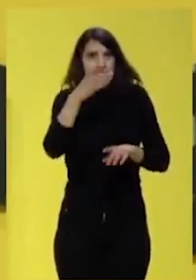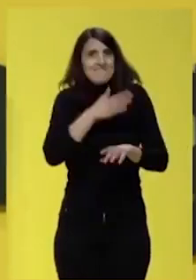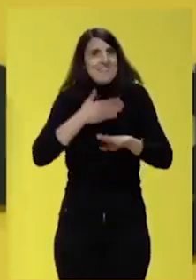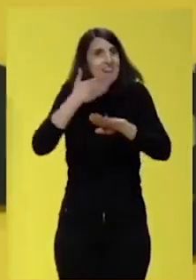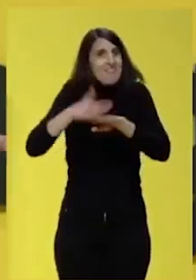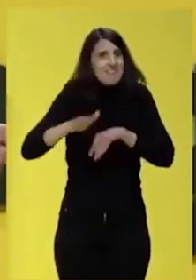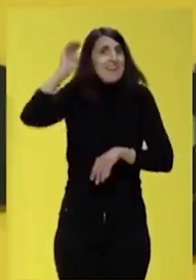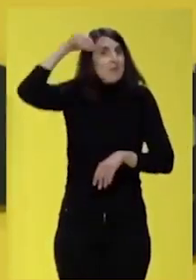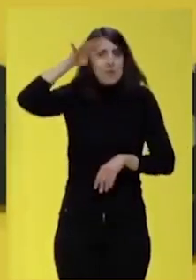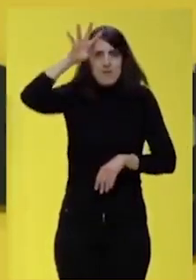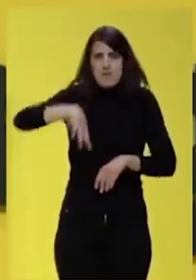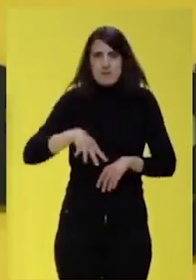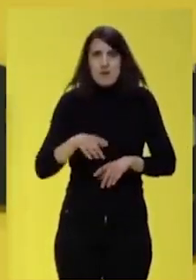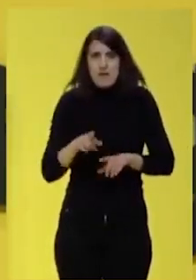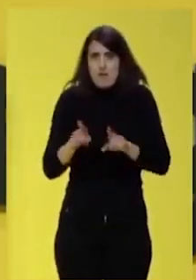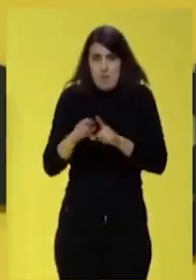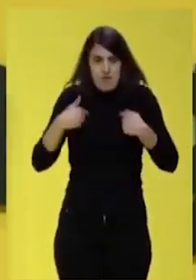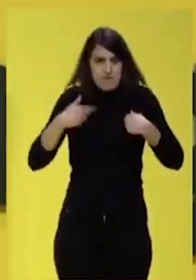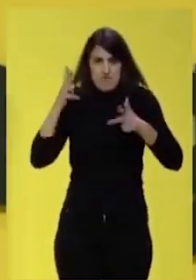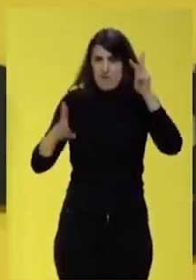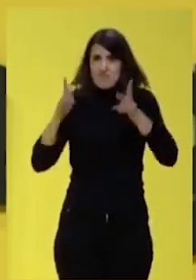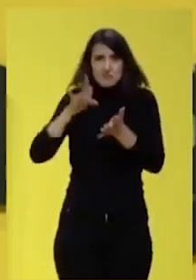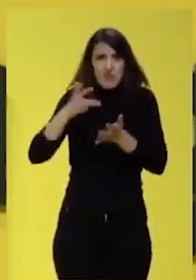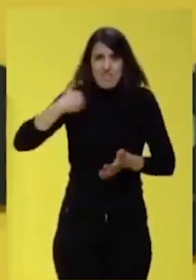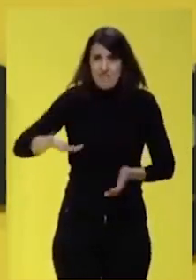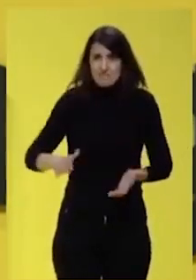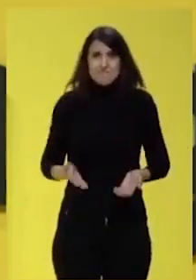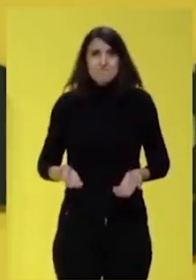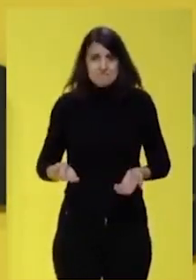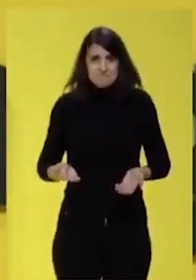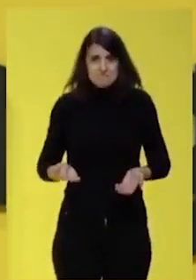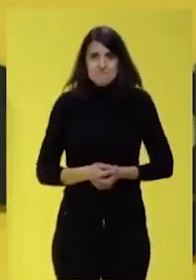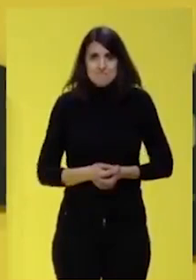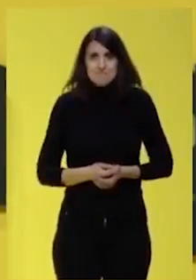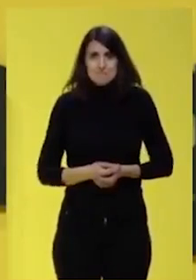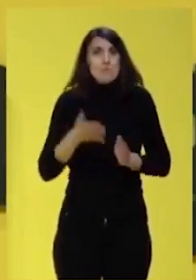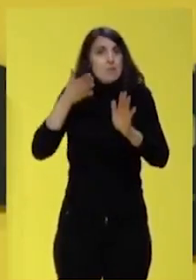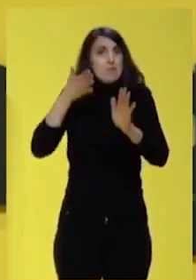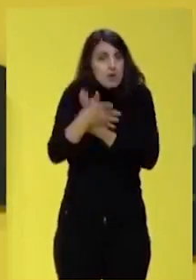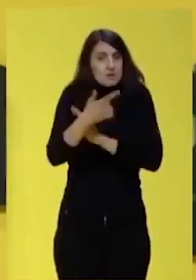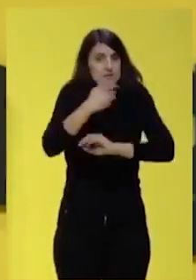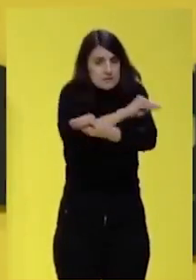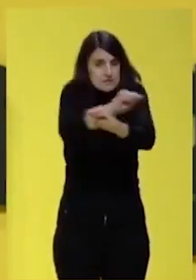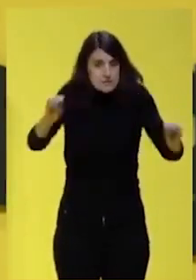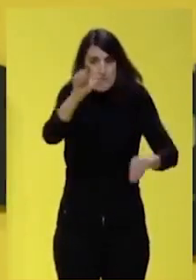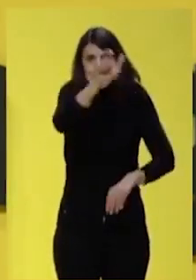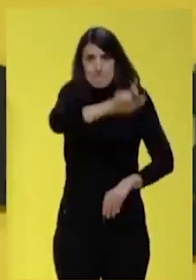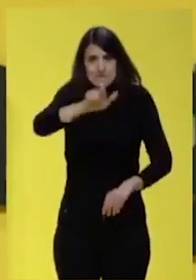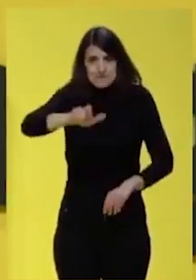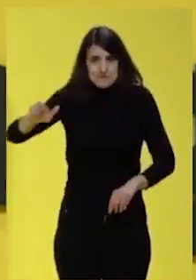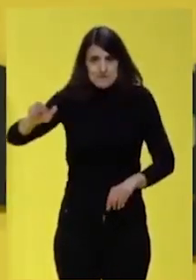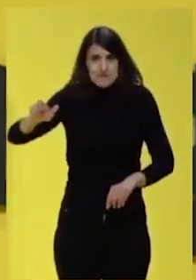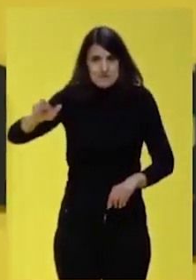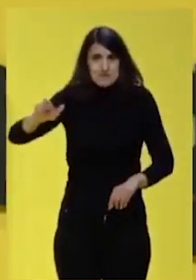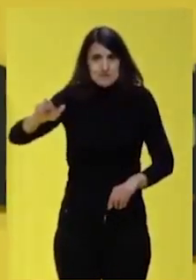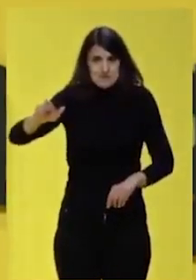catalana. Como antes lo hicieron con nosotros y con nosotras. Por eso le quiero decir a la gente que si nosotros no